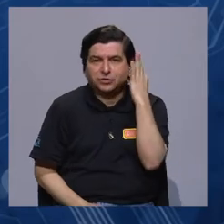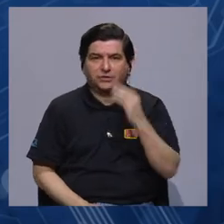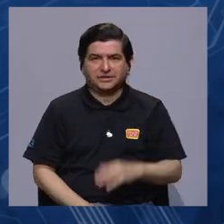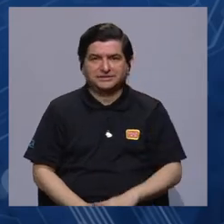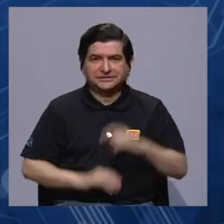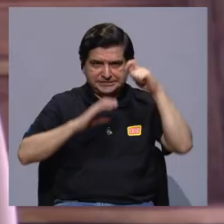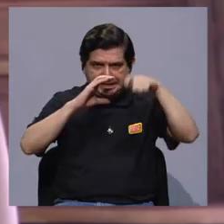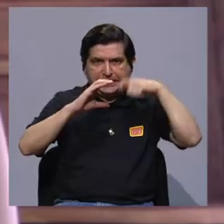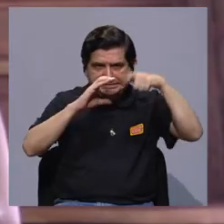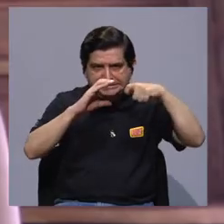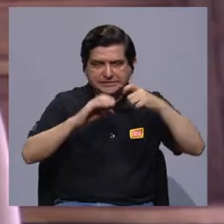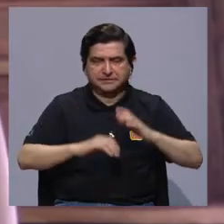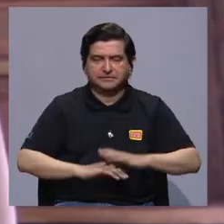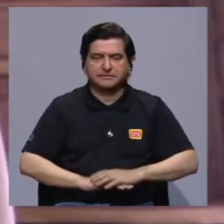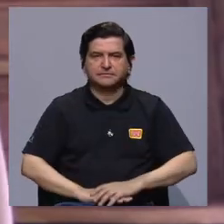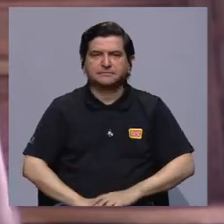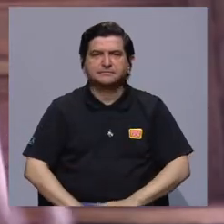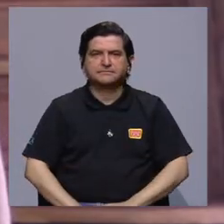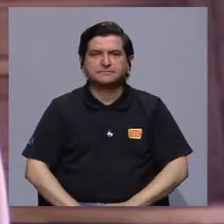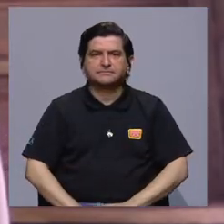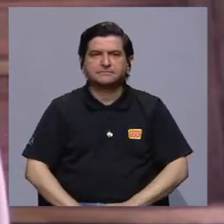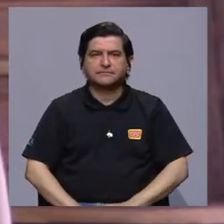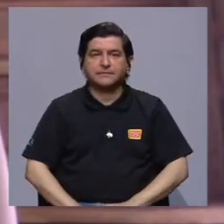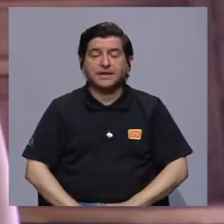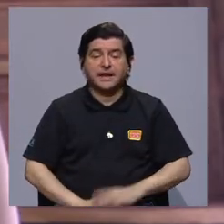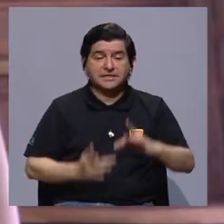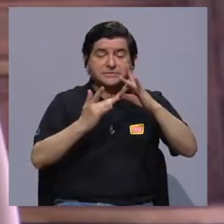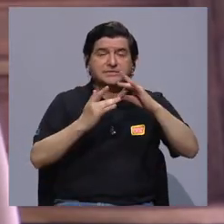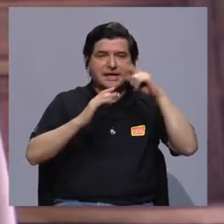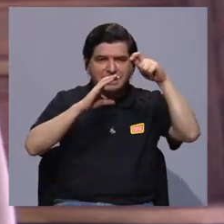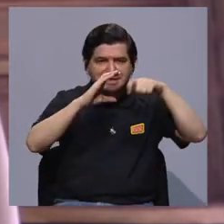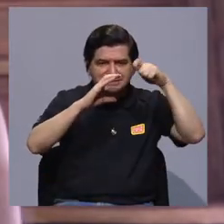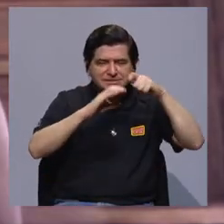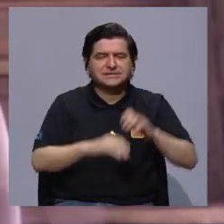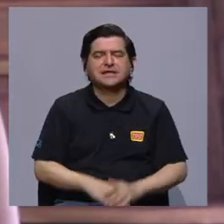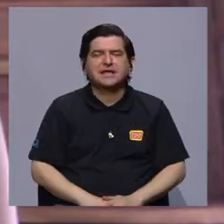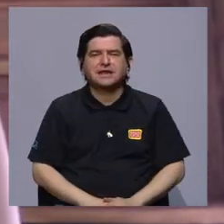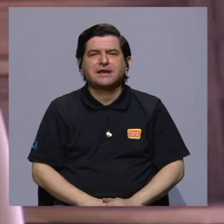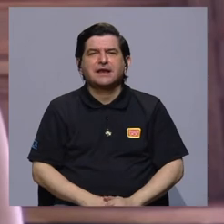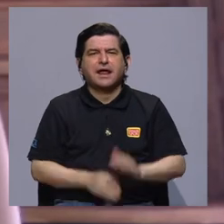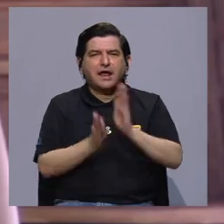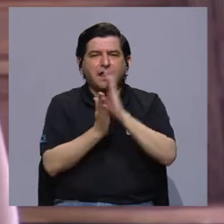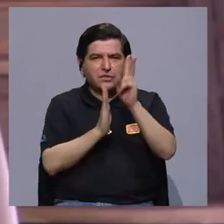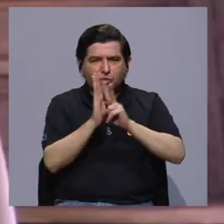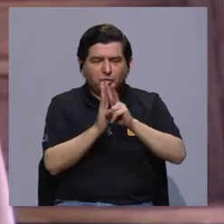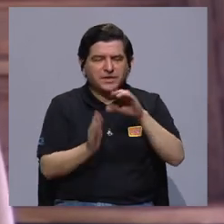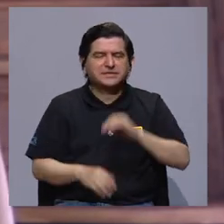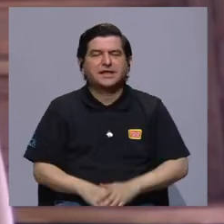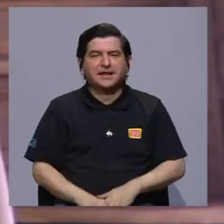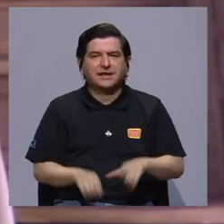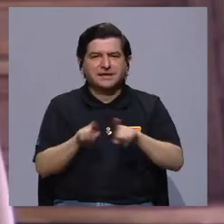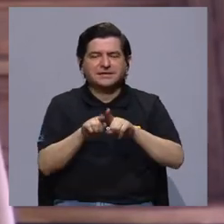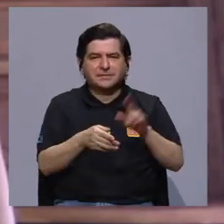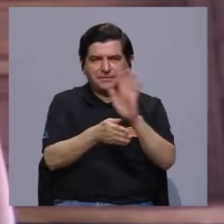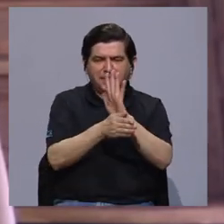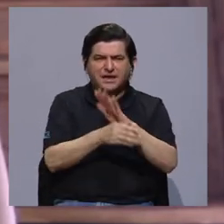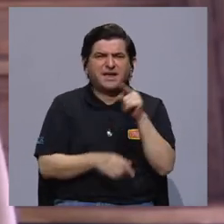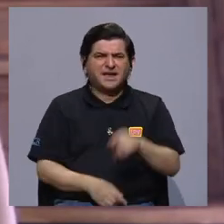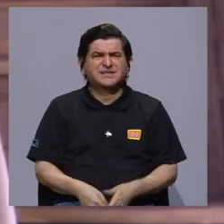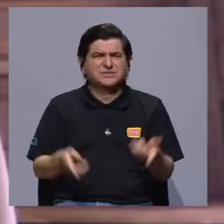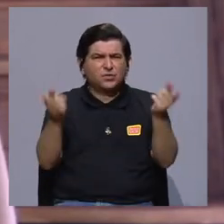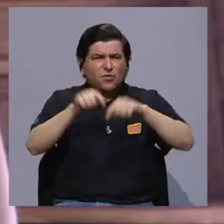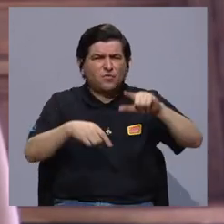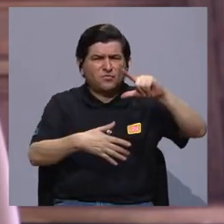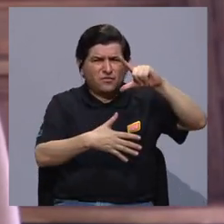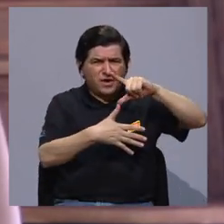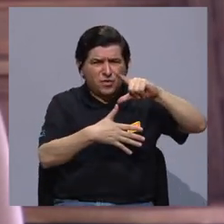directoras mujeres en el cine, en el cine documental, en el cine de ficción. ¿Eso es un fenómeno en Latinoamérica o